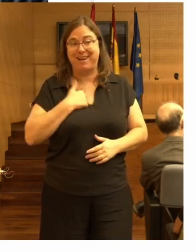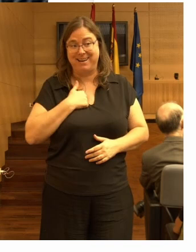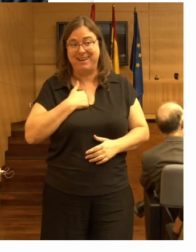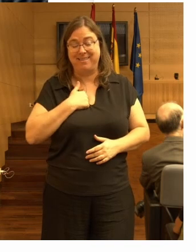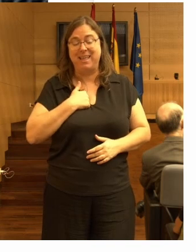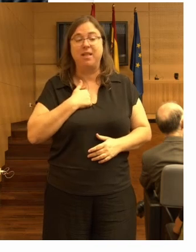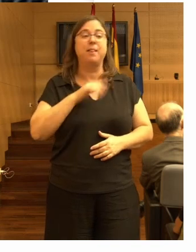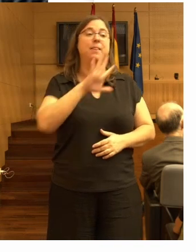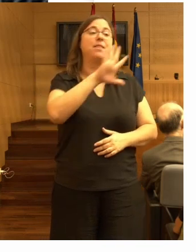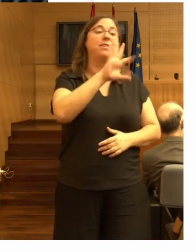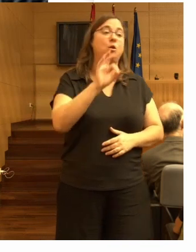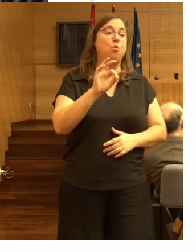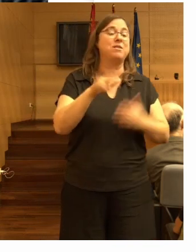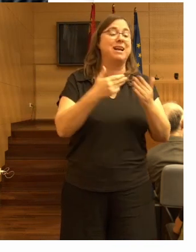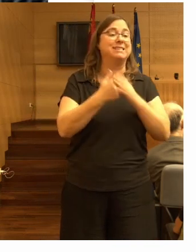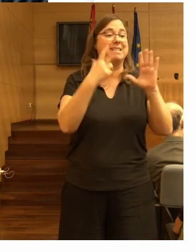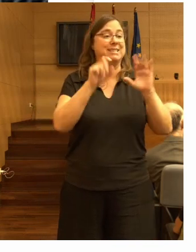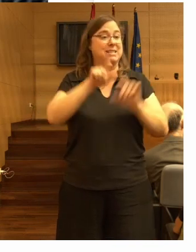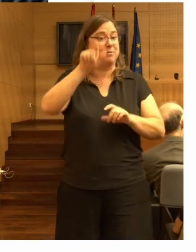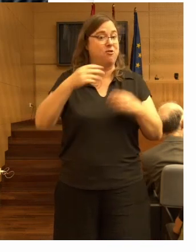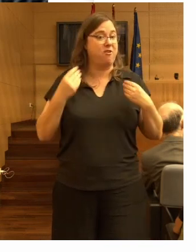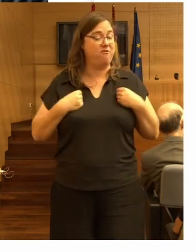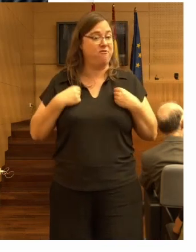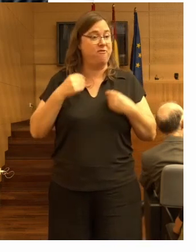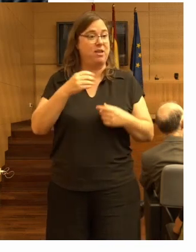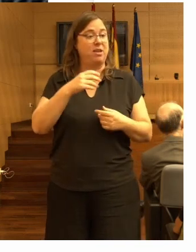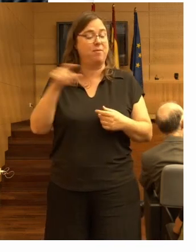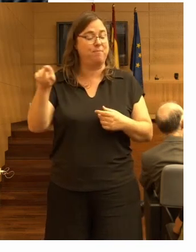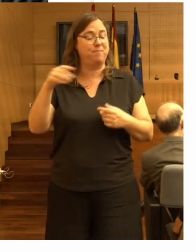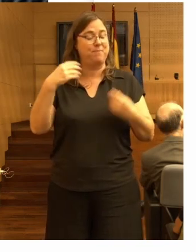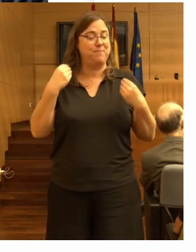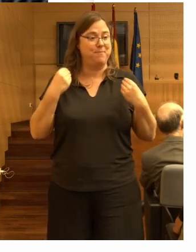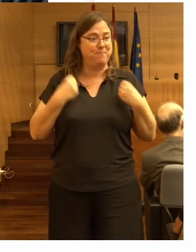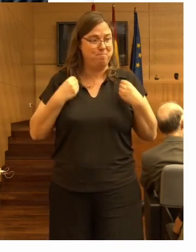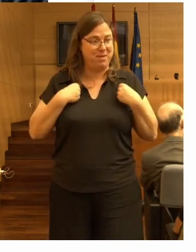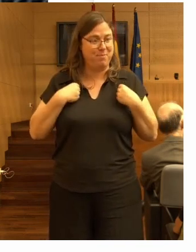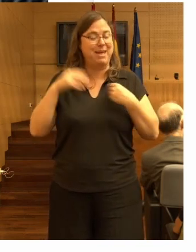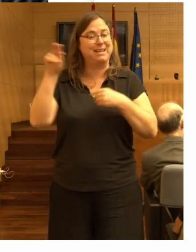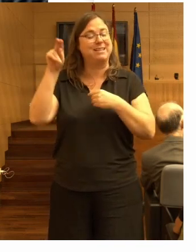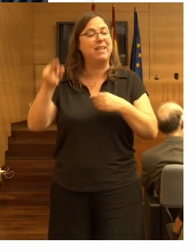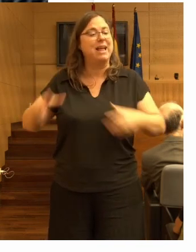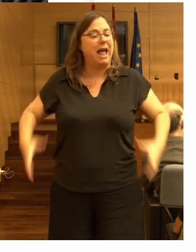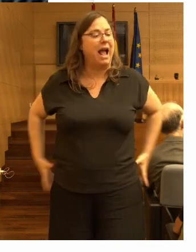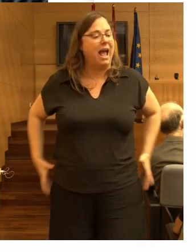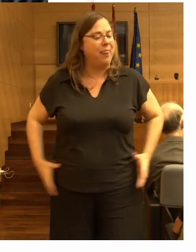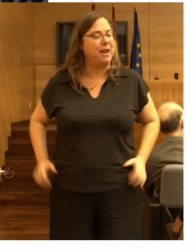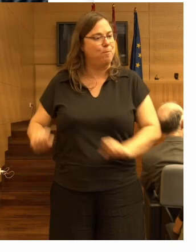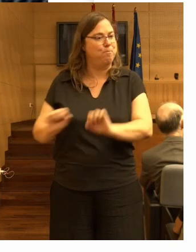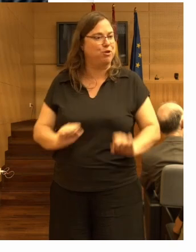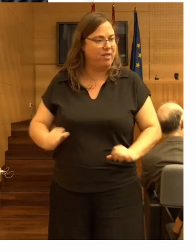60% de las personas que viven en residencias llevan protectores de cadera entonces